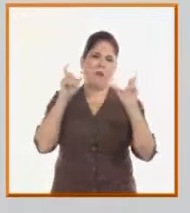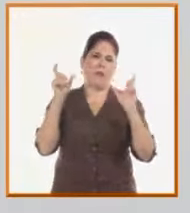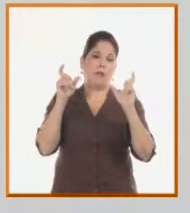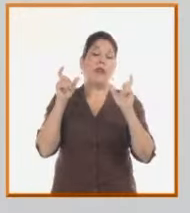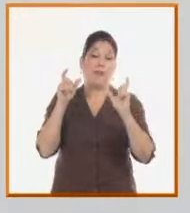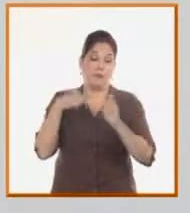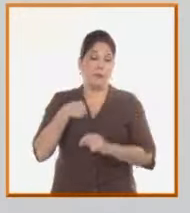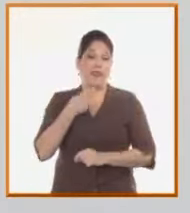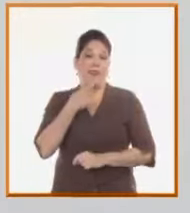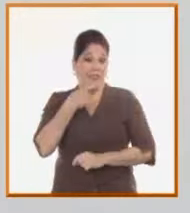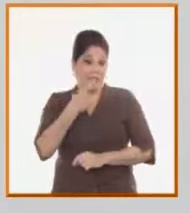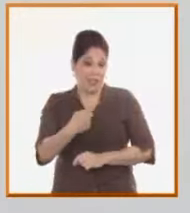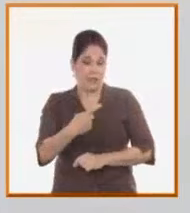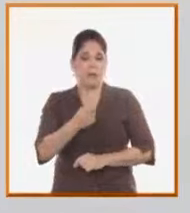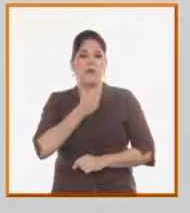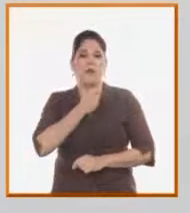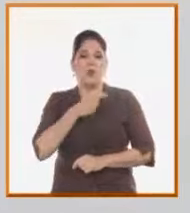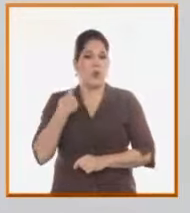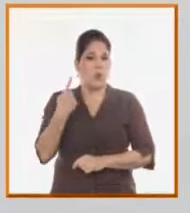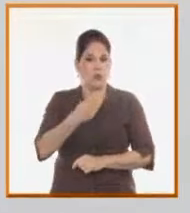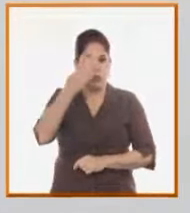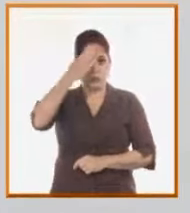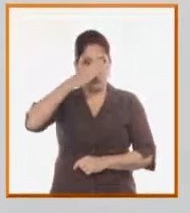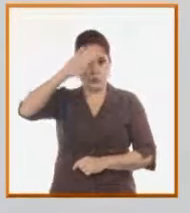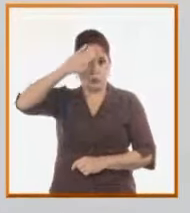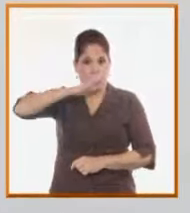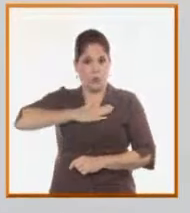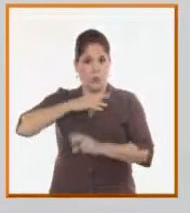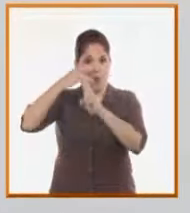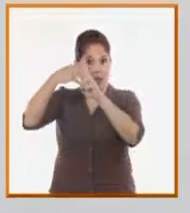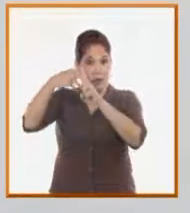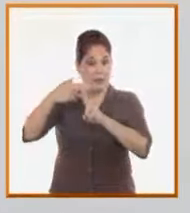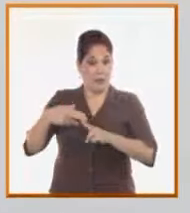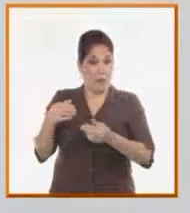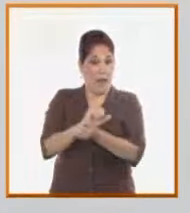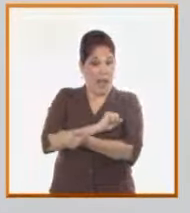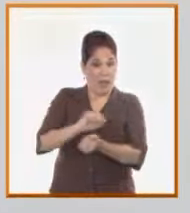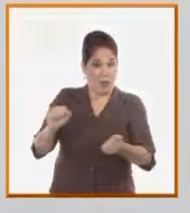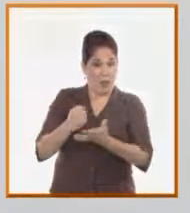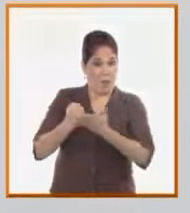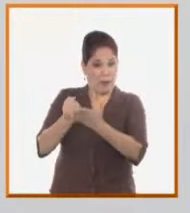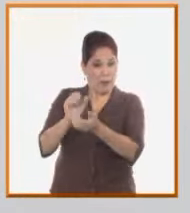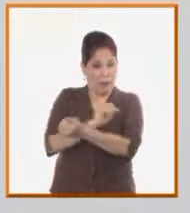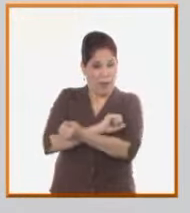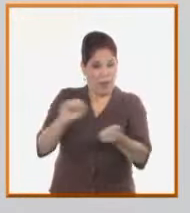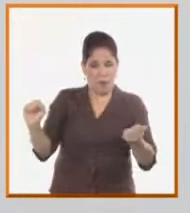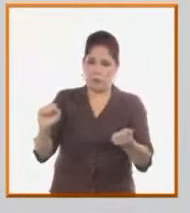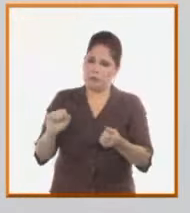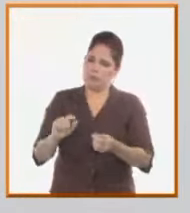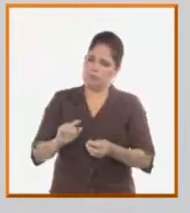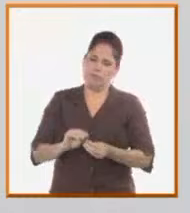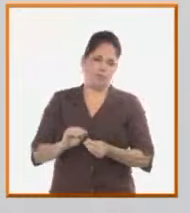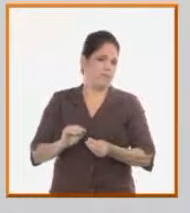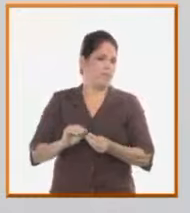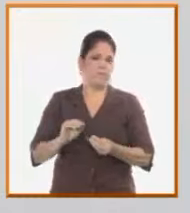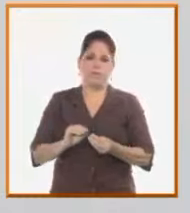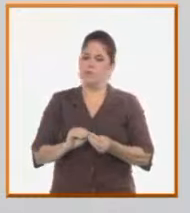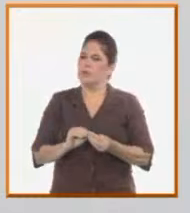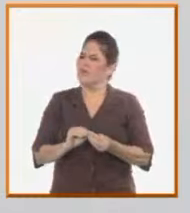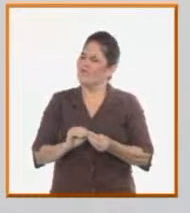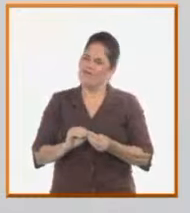decirte que, por ejemplo, mantener a Cuba en la lista de países patrocinadores del terrorismo, con las